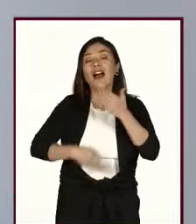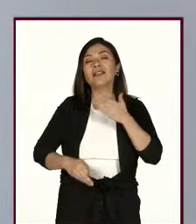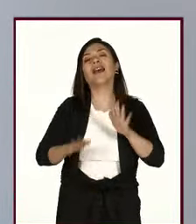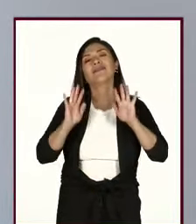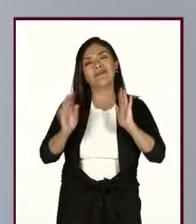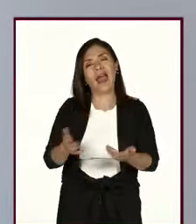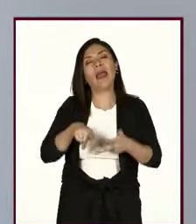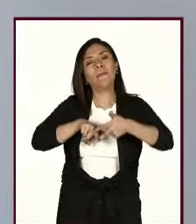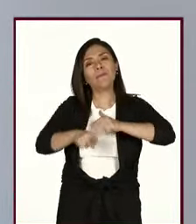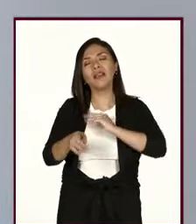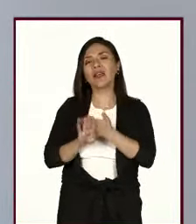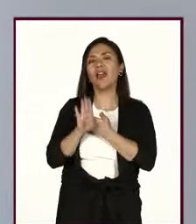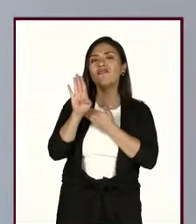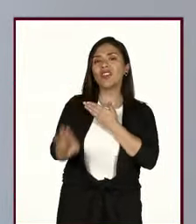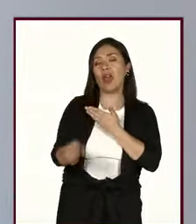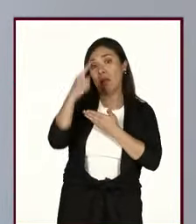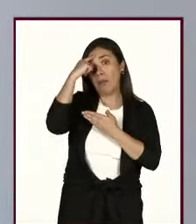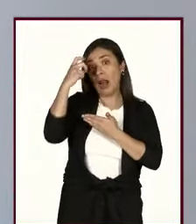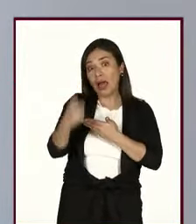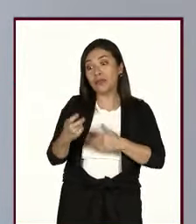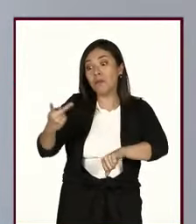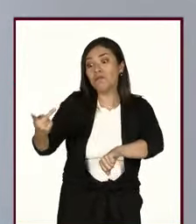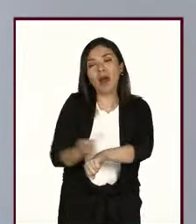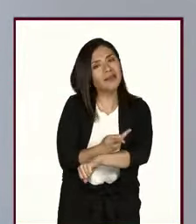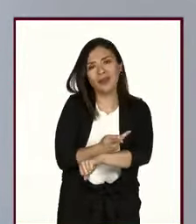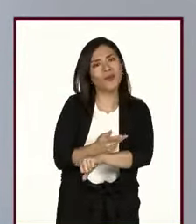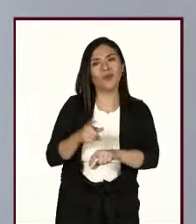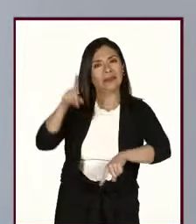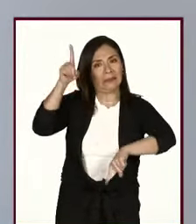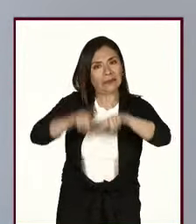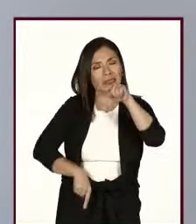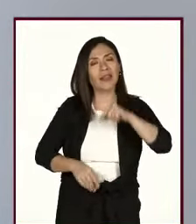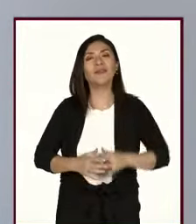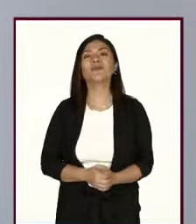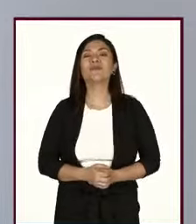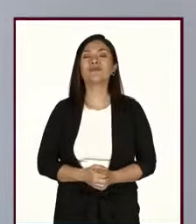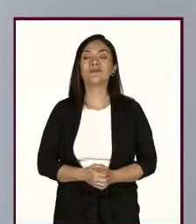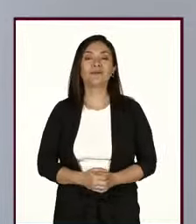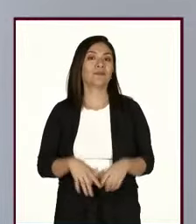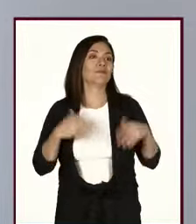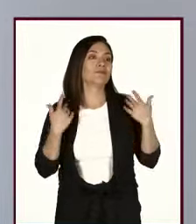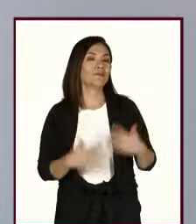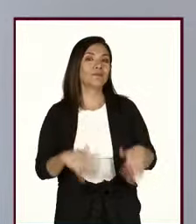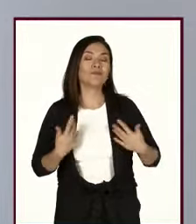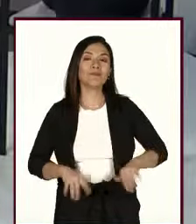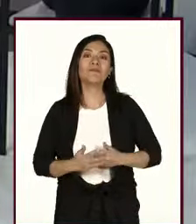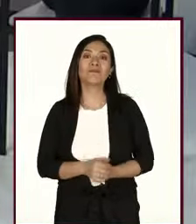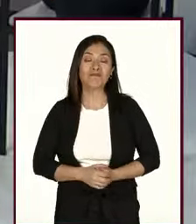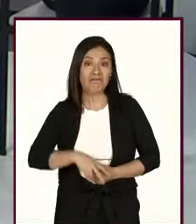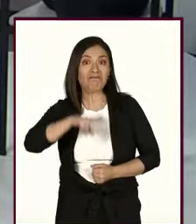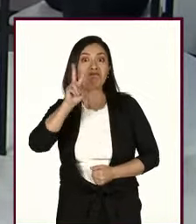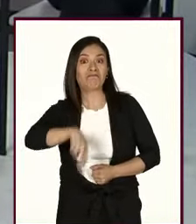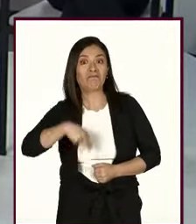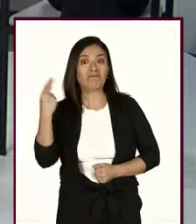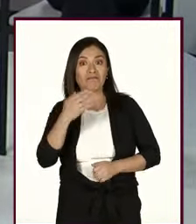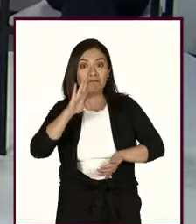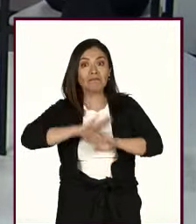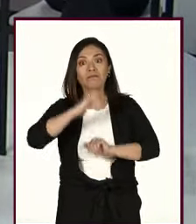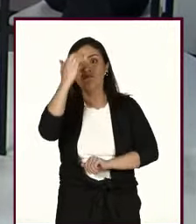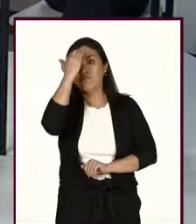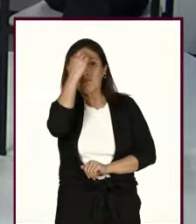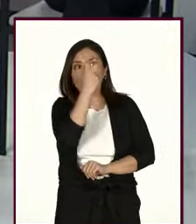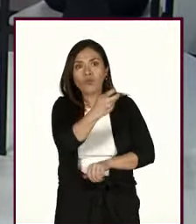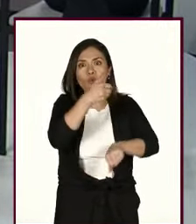evitar que estos hechos ocurran. Bueno, pues sí, necesario conocer todas estas